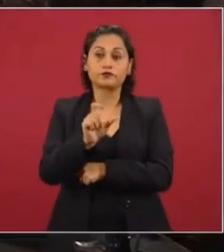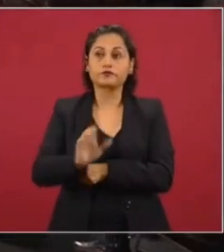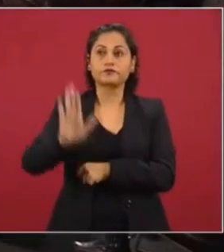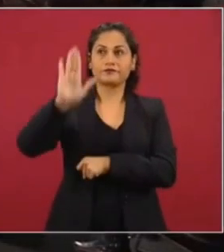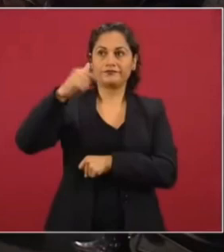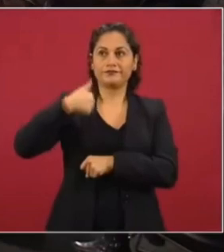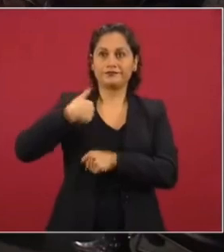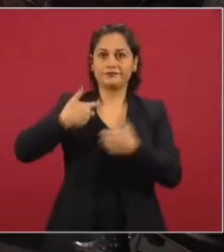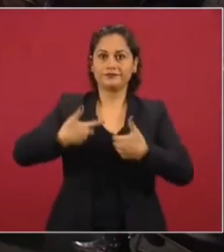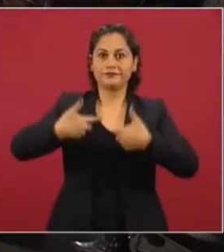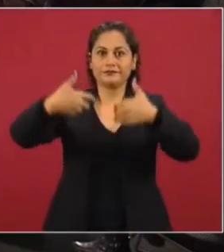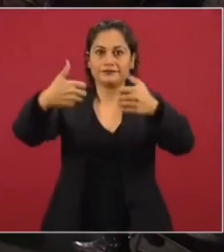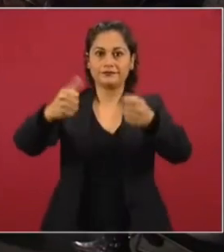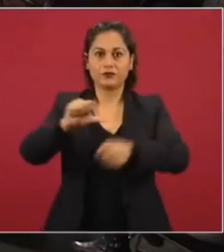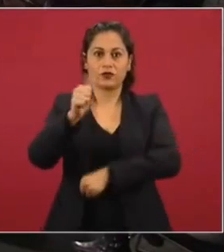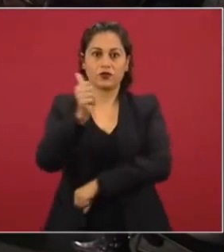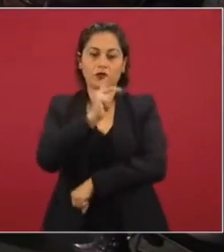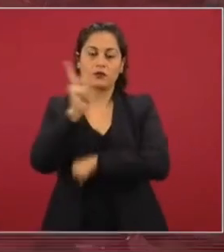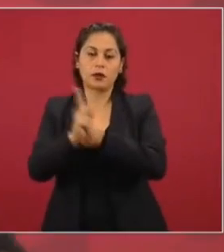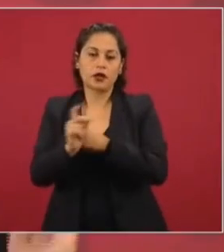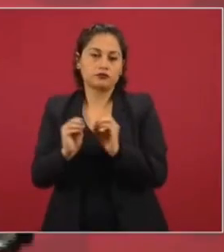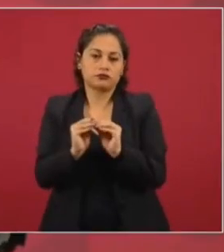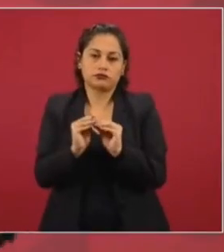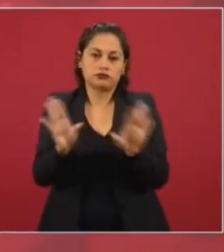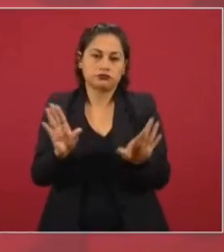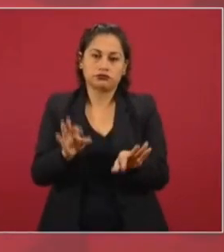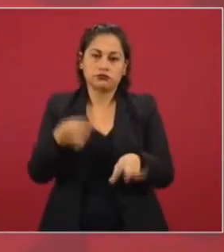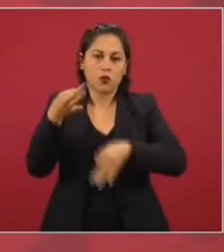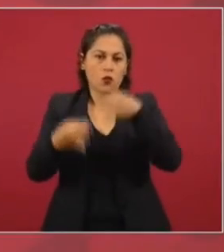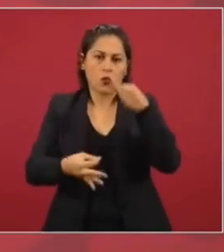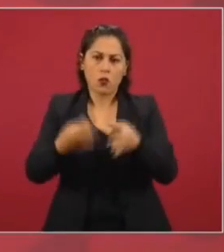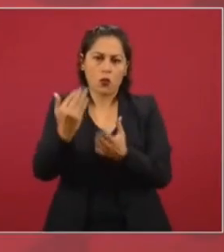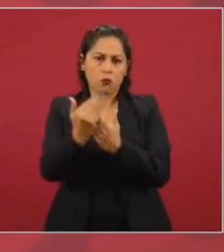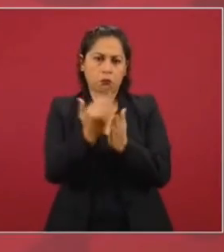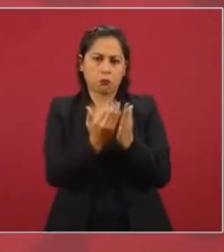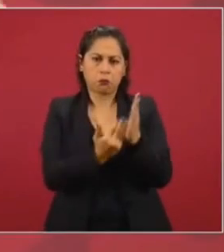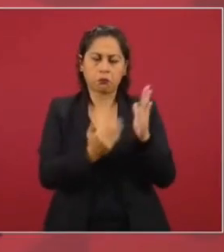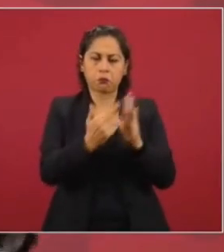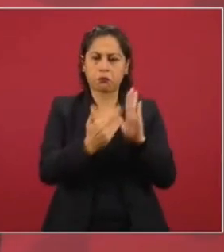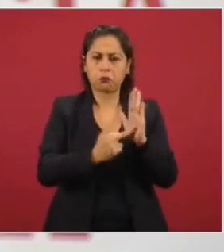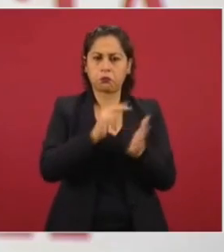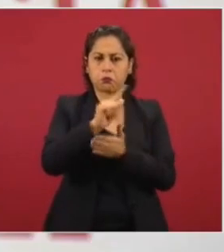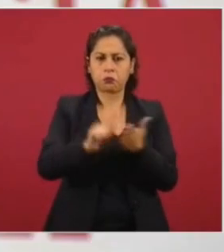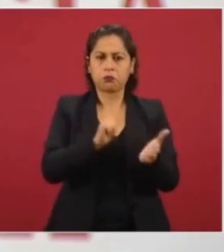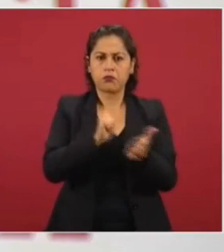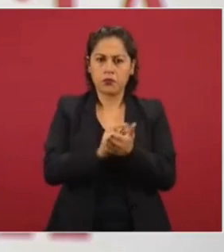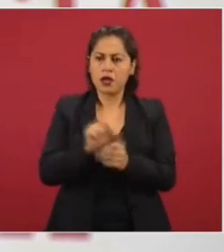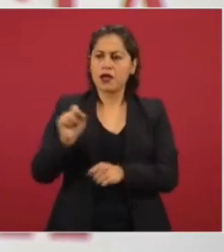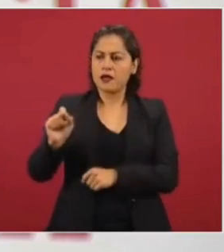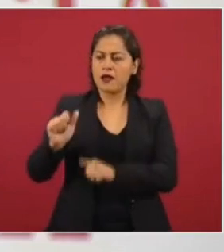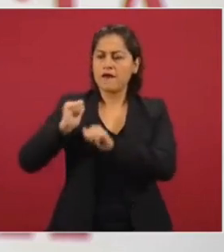Entonces, el gobierno de España, por supuesto, que está informado de esto y nos ha comunicado cada paso procesal.